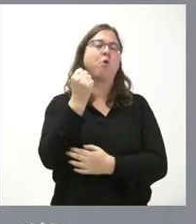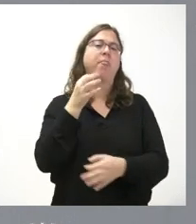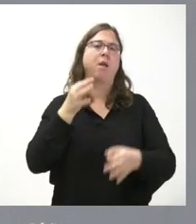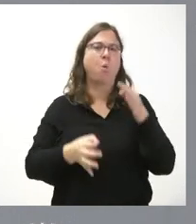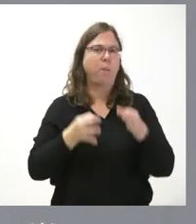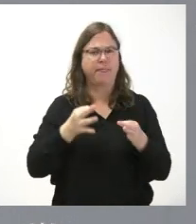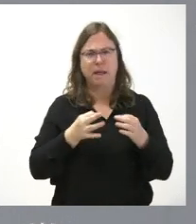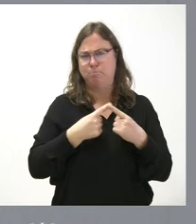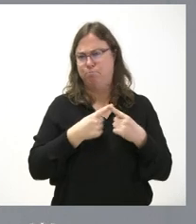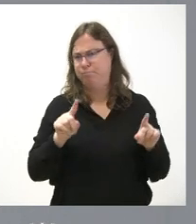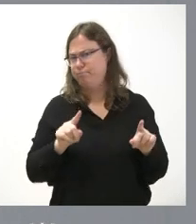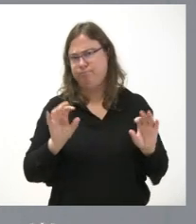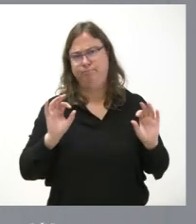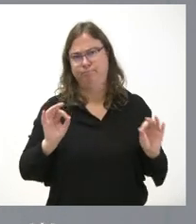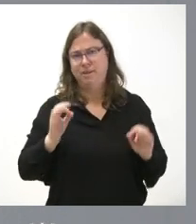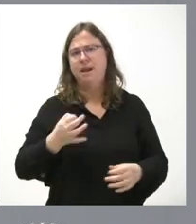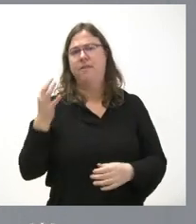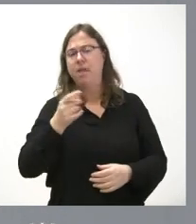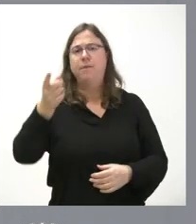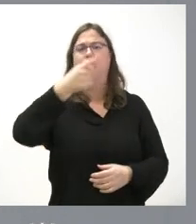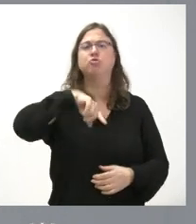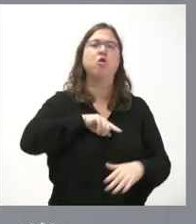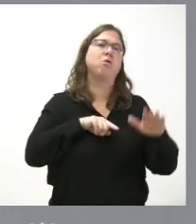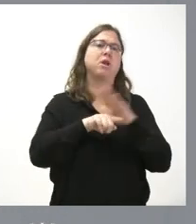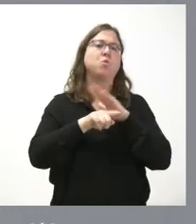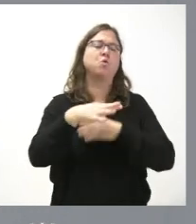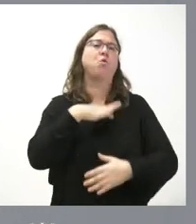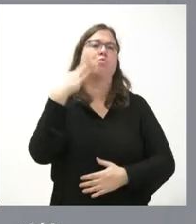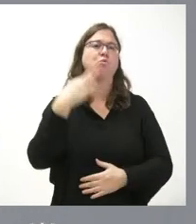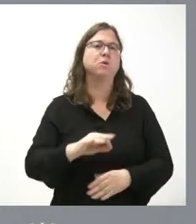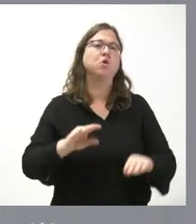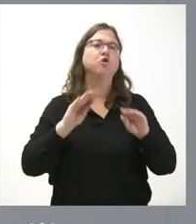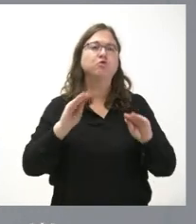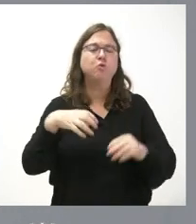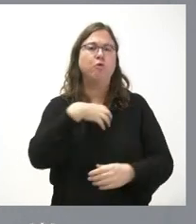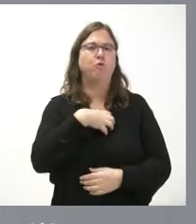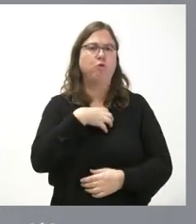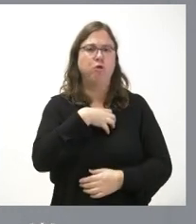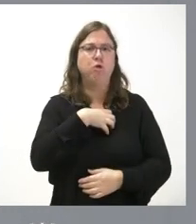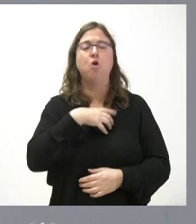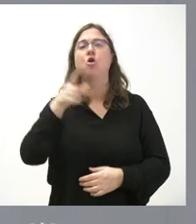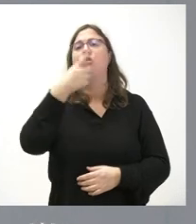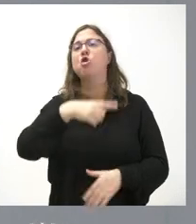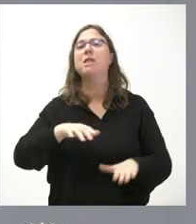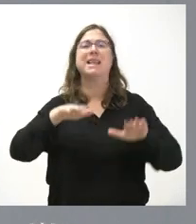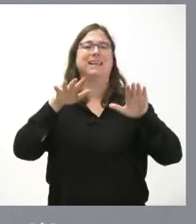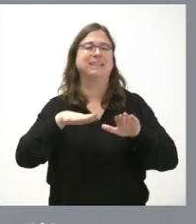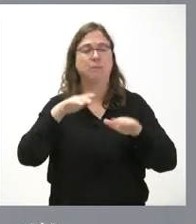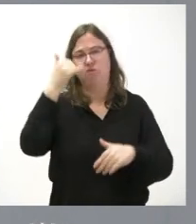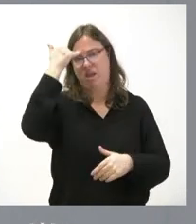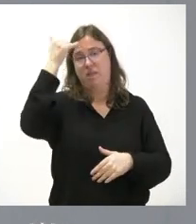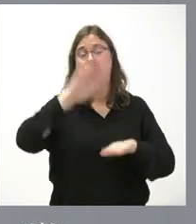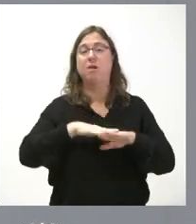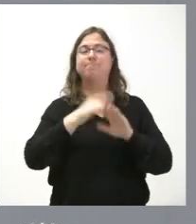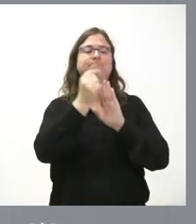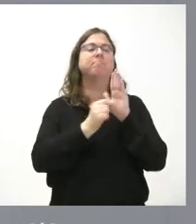claramente diferenciado tiene que tener todos los medios posibles para el ejercicio de su función y nosotros estamos allí siempre en esta idea porque es un principio